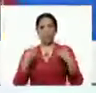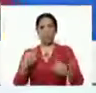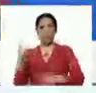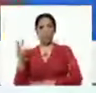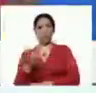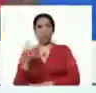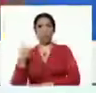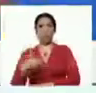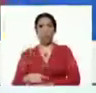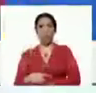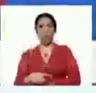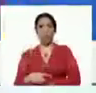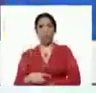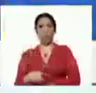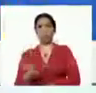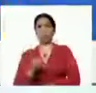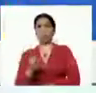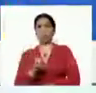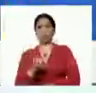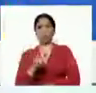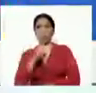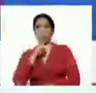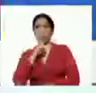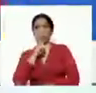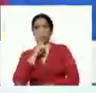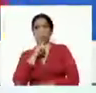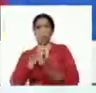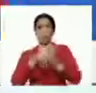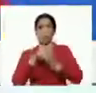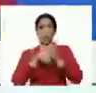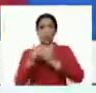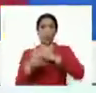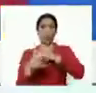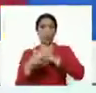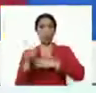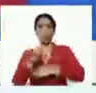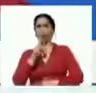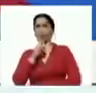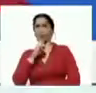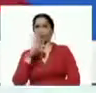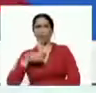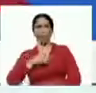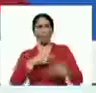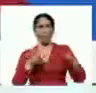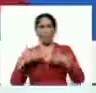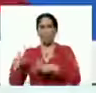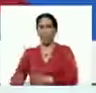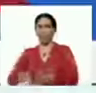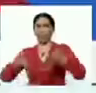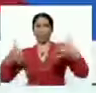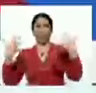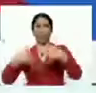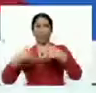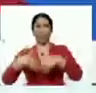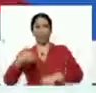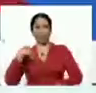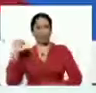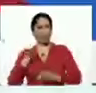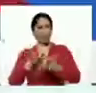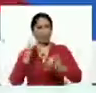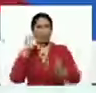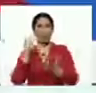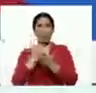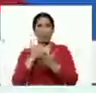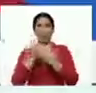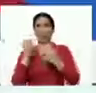No cuesta mucho desarrollarla. Tampoco la tecnología es muy complicada. Ya la vamos a ver. Vamos a inaugurar. Tremenda planta. Ya la van a ver. No se lo